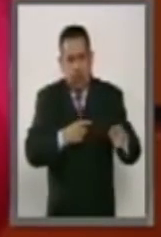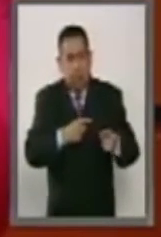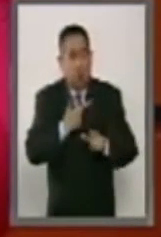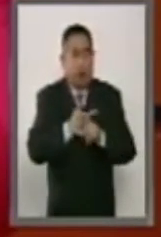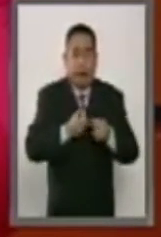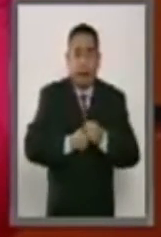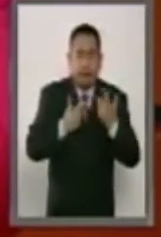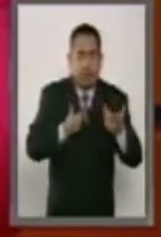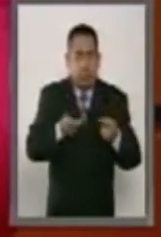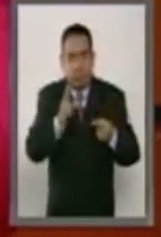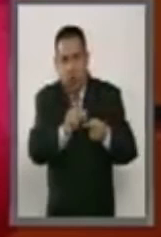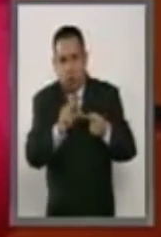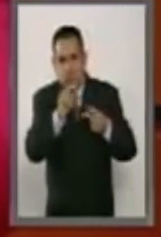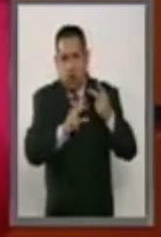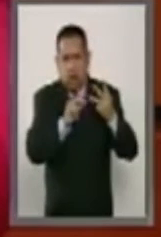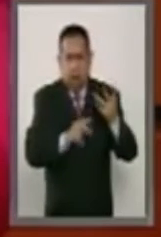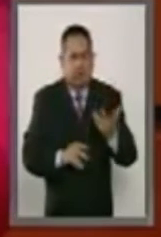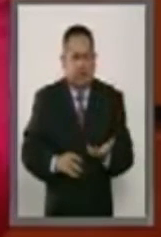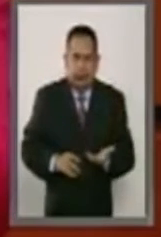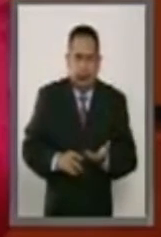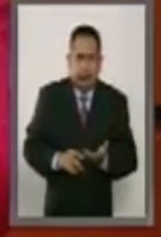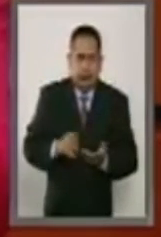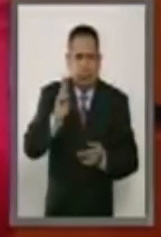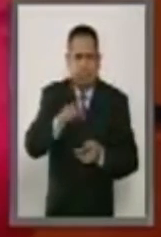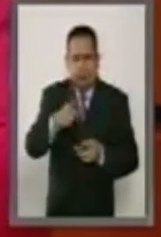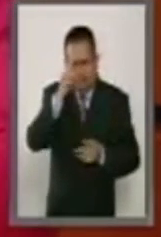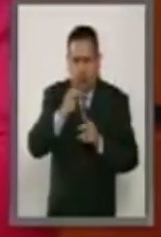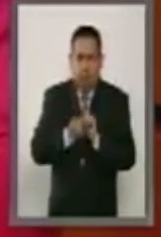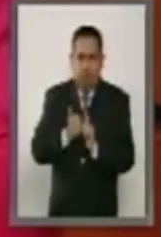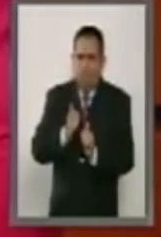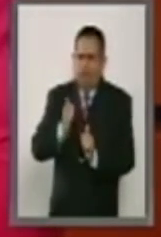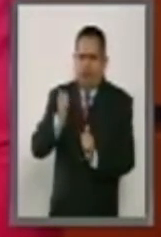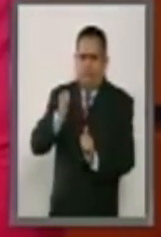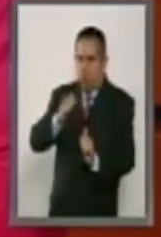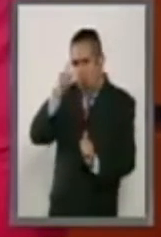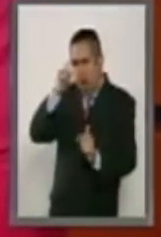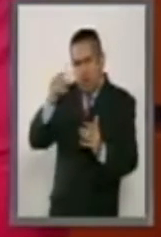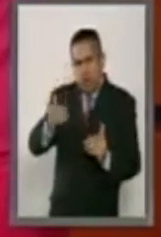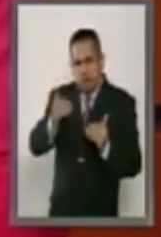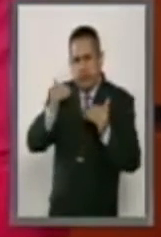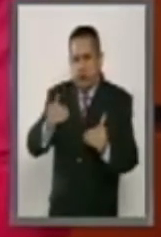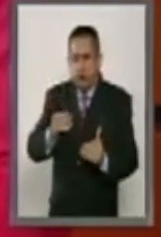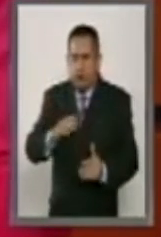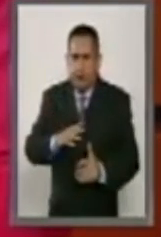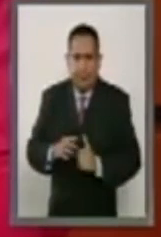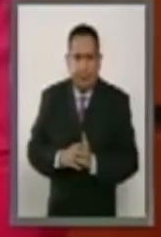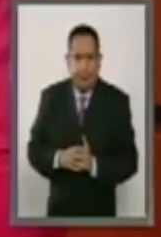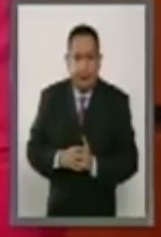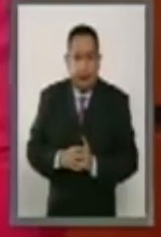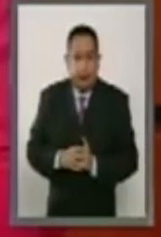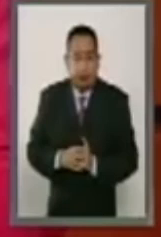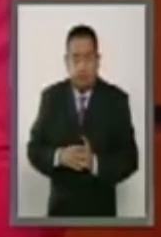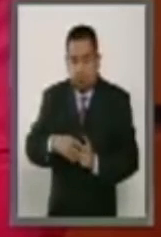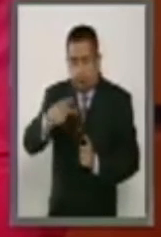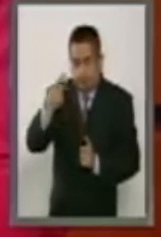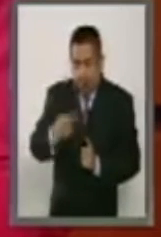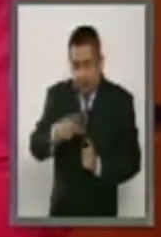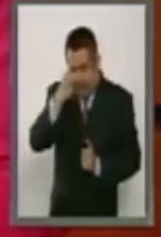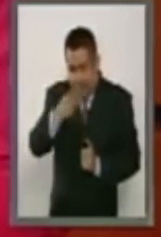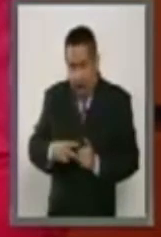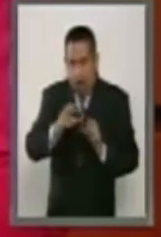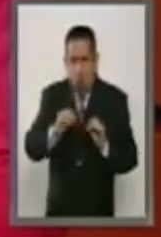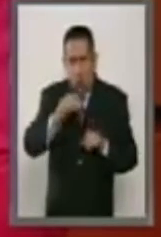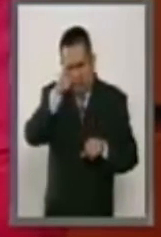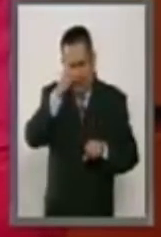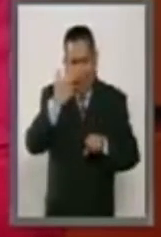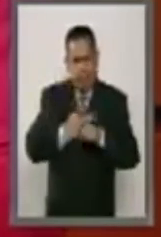libertad de expresión habla de nuestro retraso civilizatorio. Tanto nacionales como extranjeros